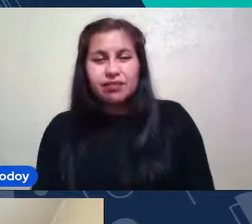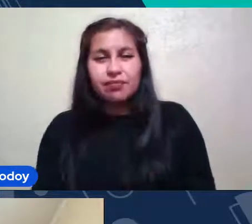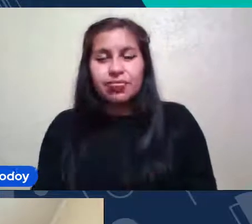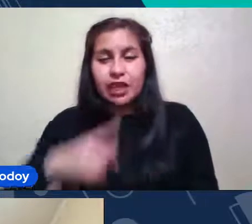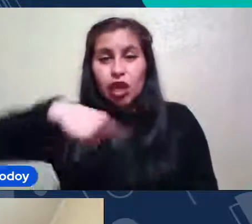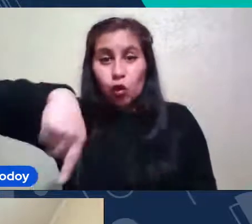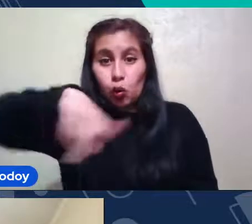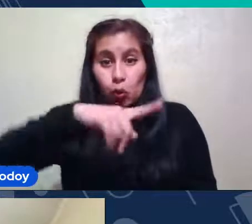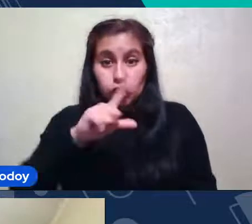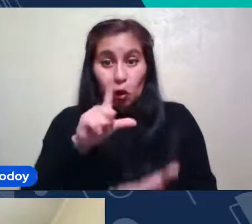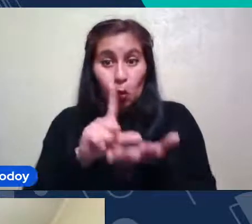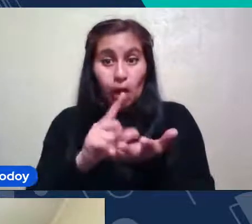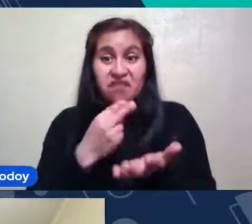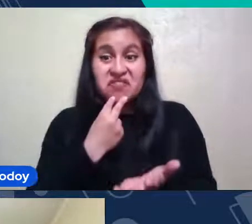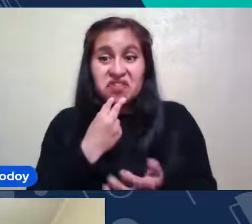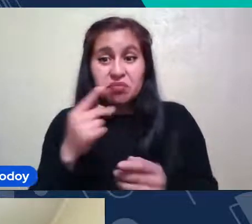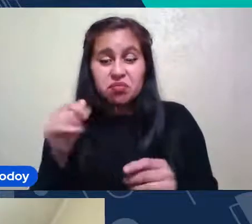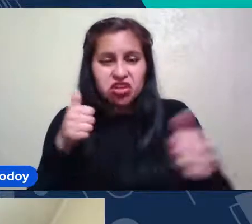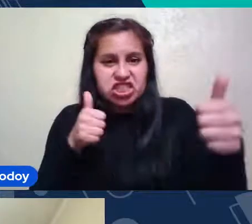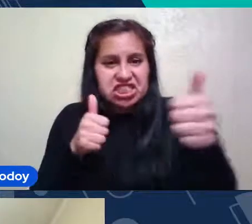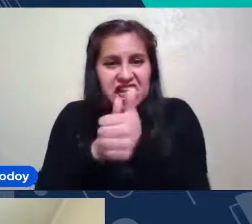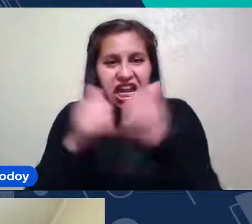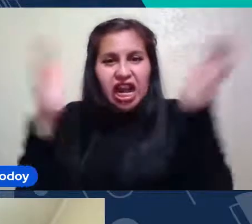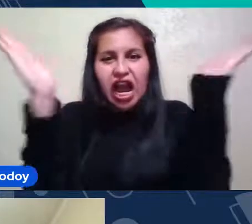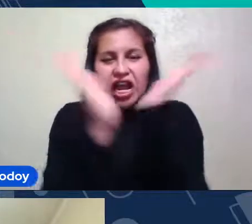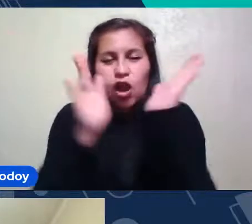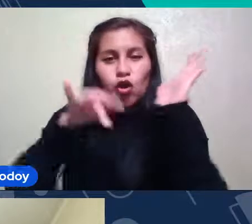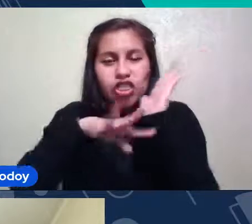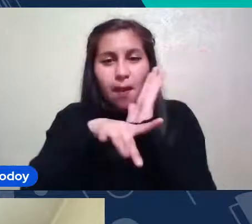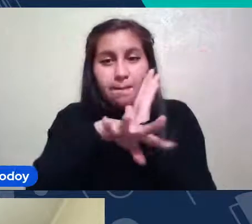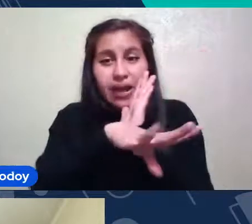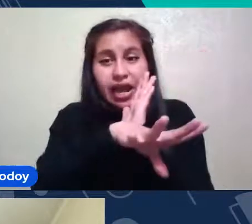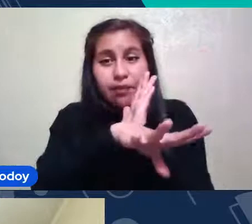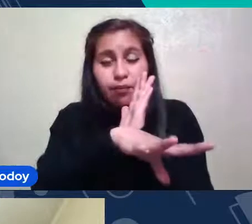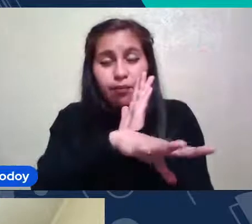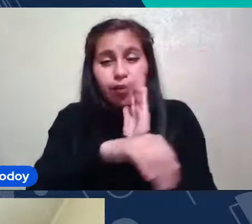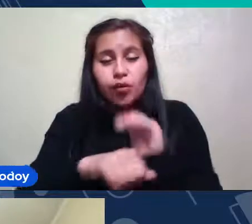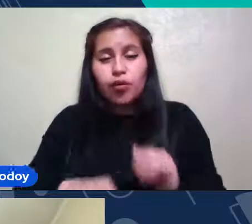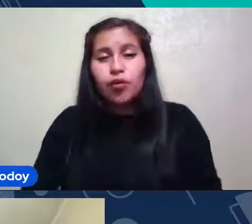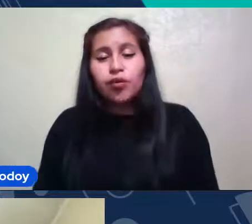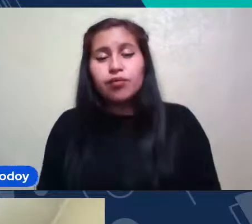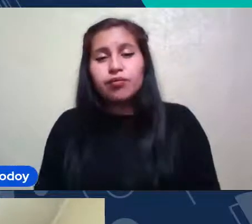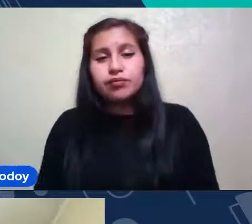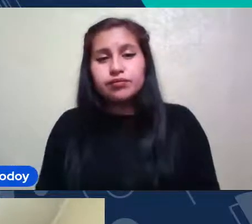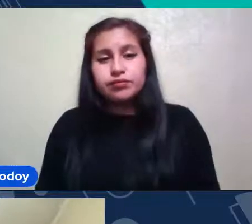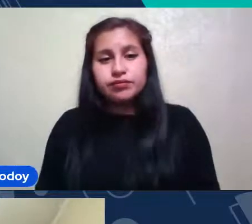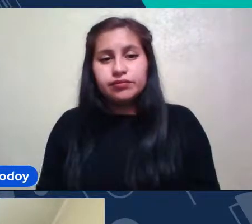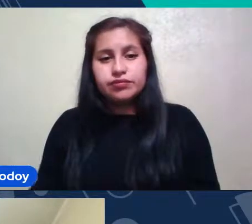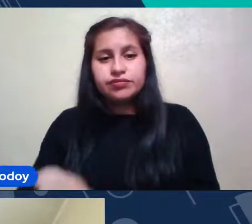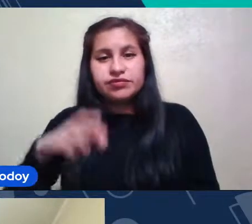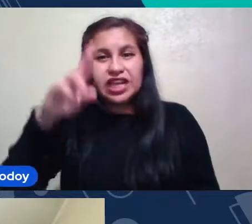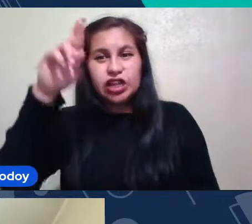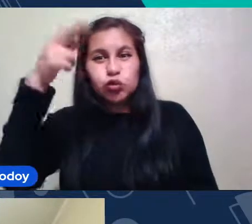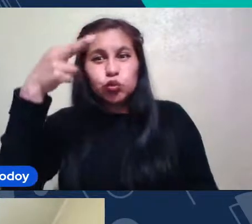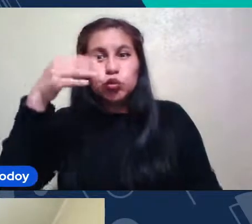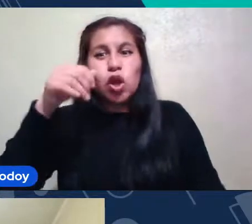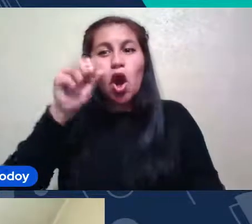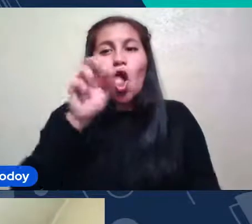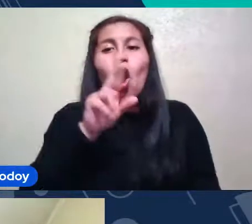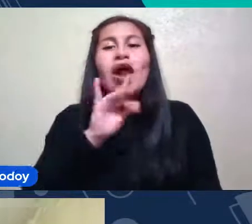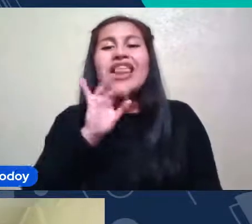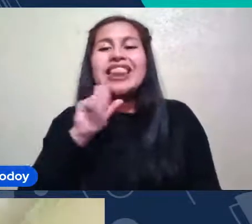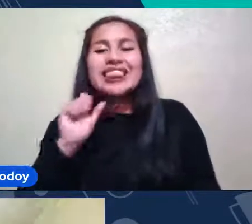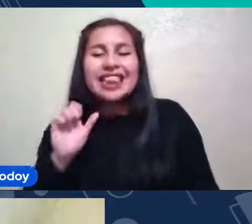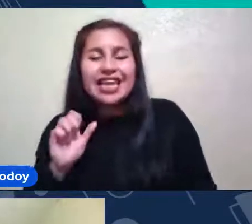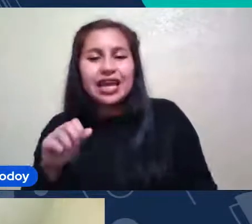zona Que está cercana Al cajón del Maipo Es parte De la zona Que es Sur oriente De la región metropolitana Y